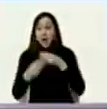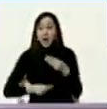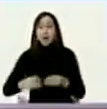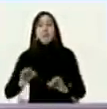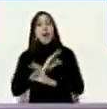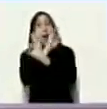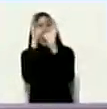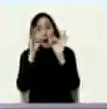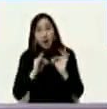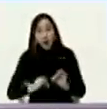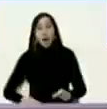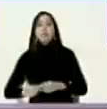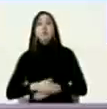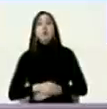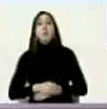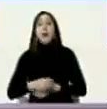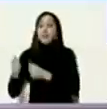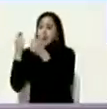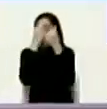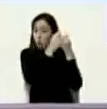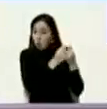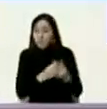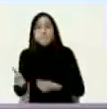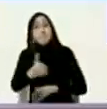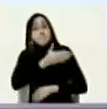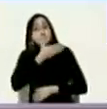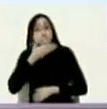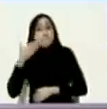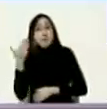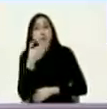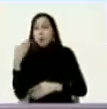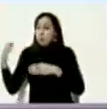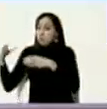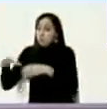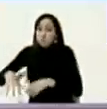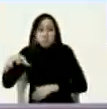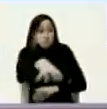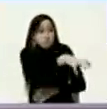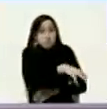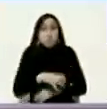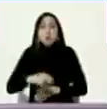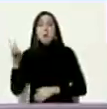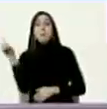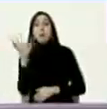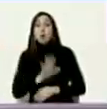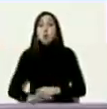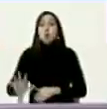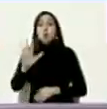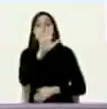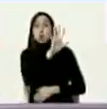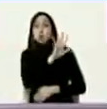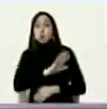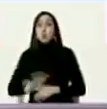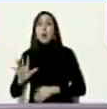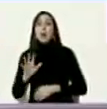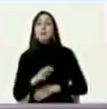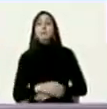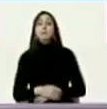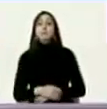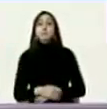económica de las regiones a la recuperación económica de las distintas localidades del país